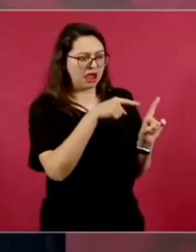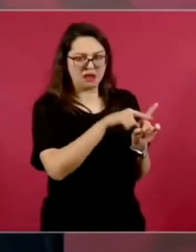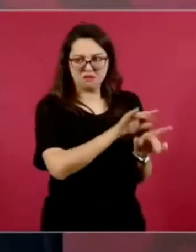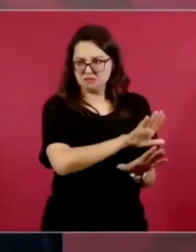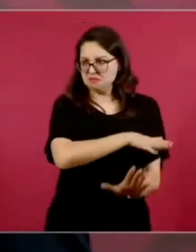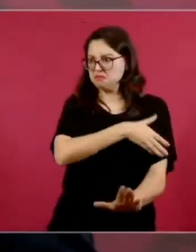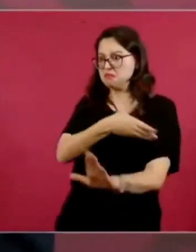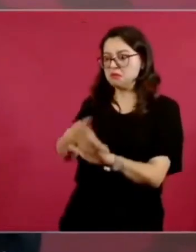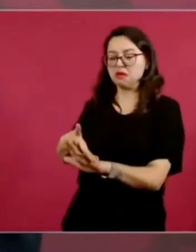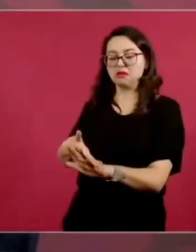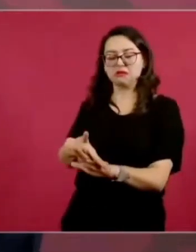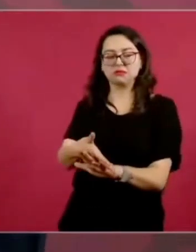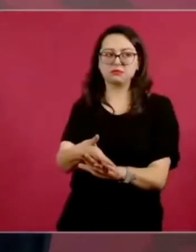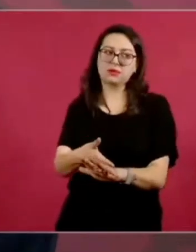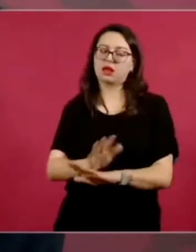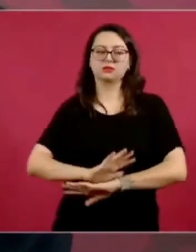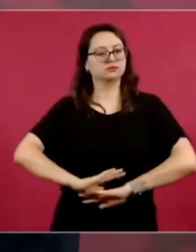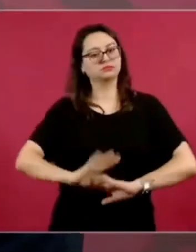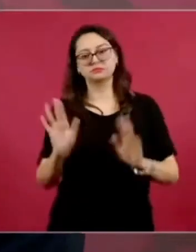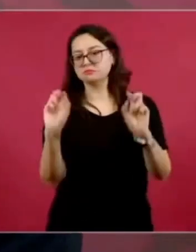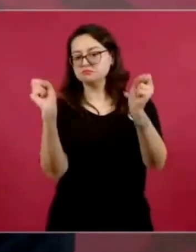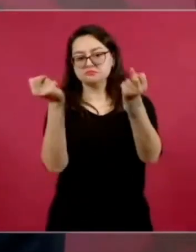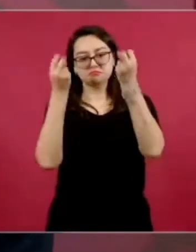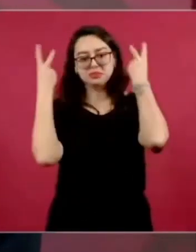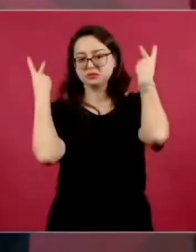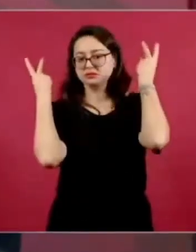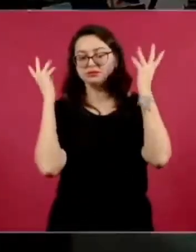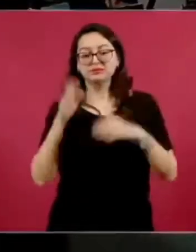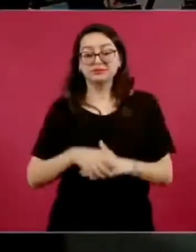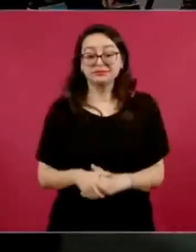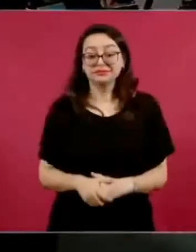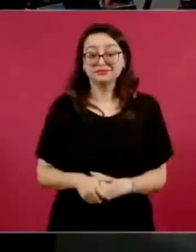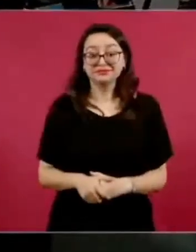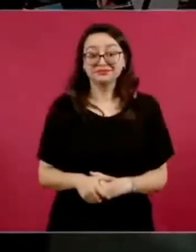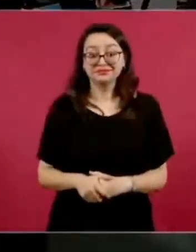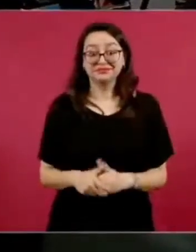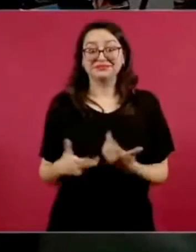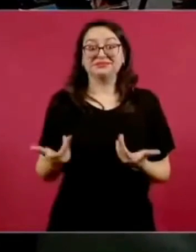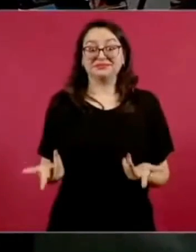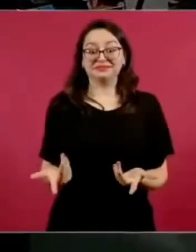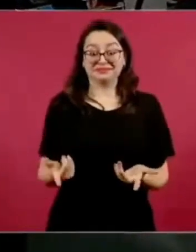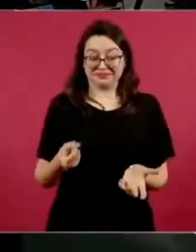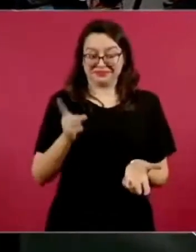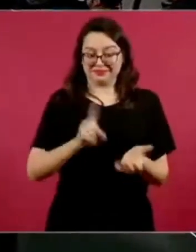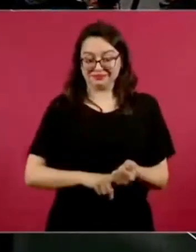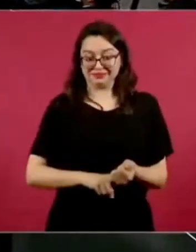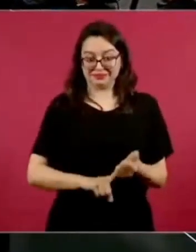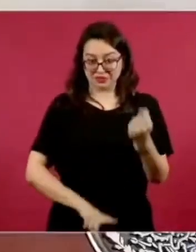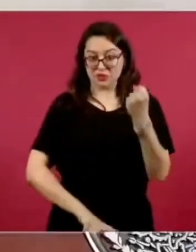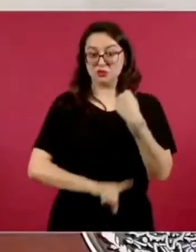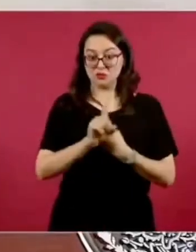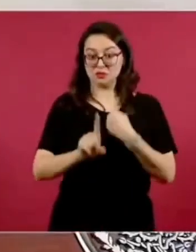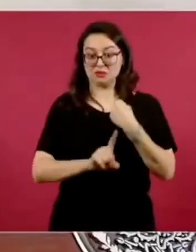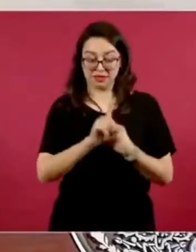Entonces, como son estos pleitos arriba,